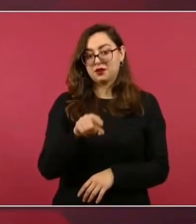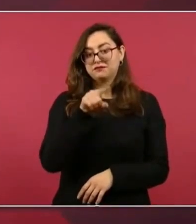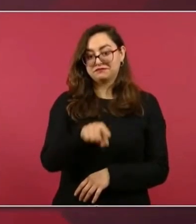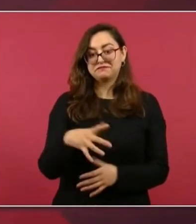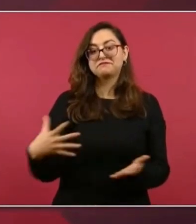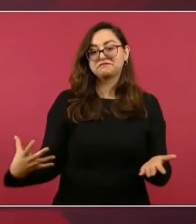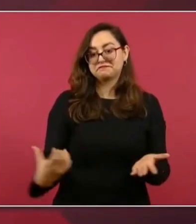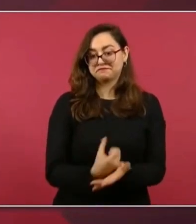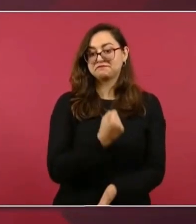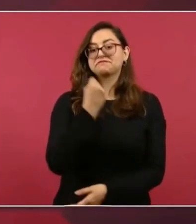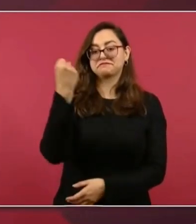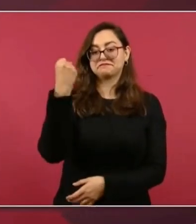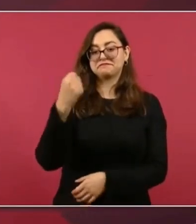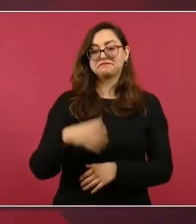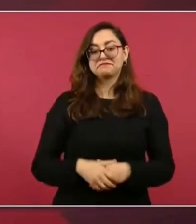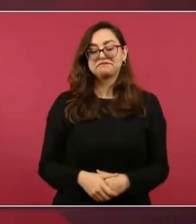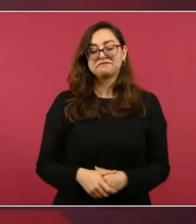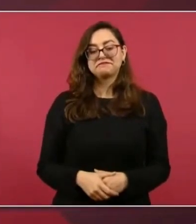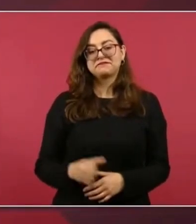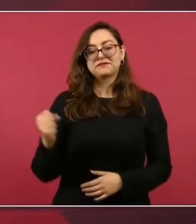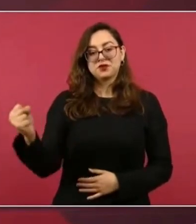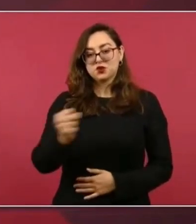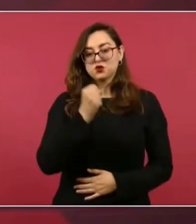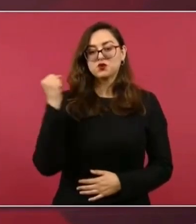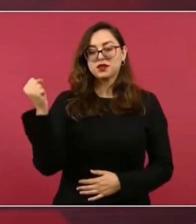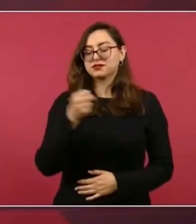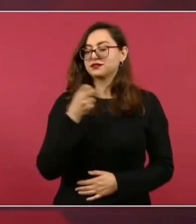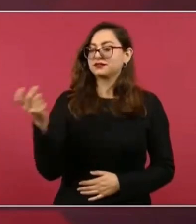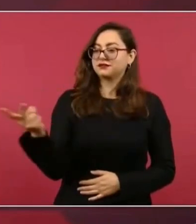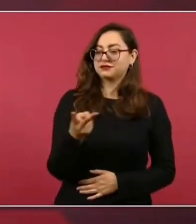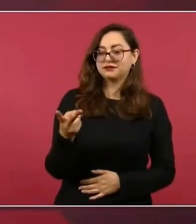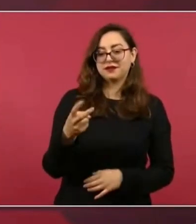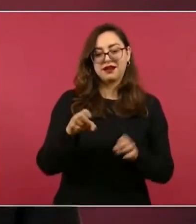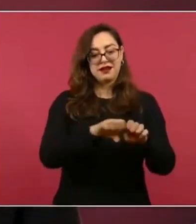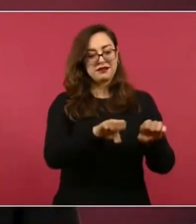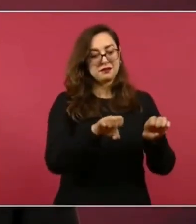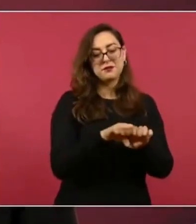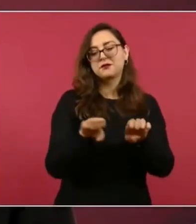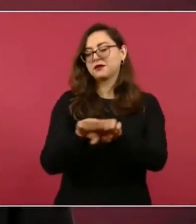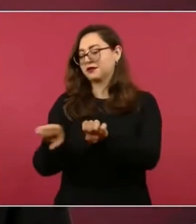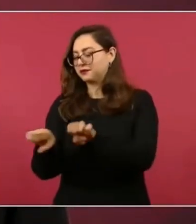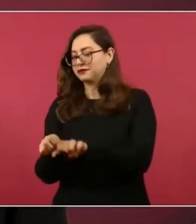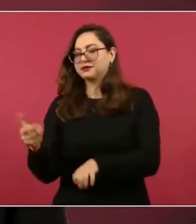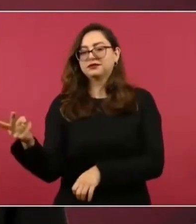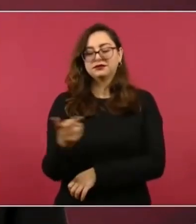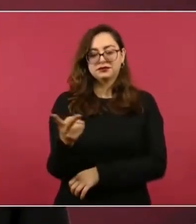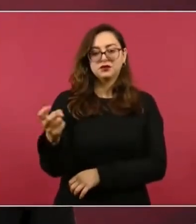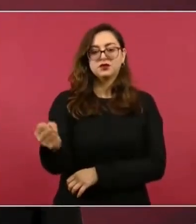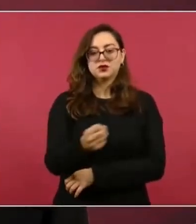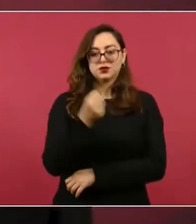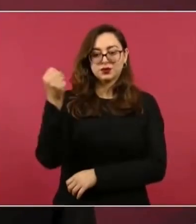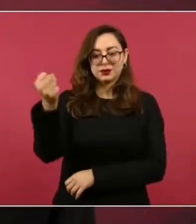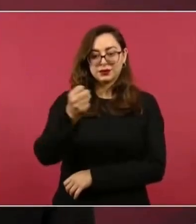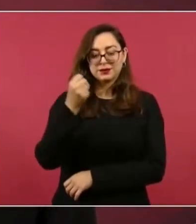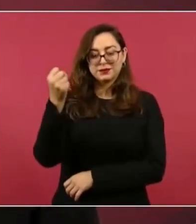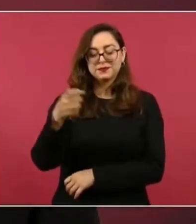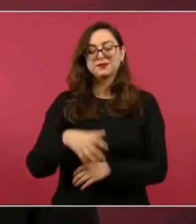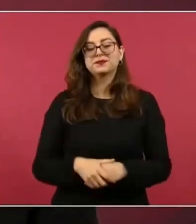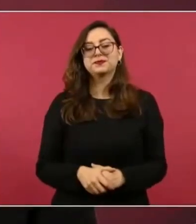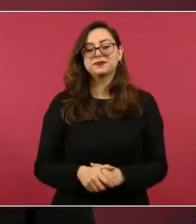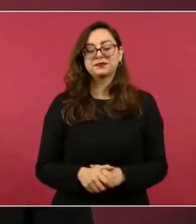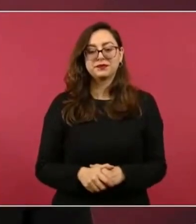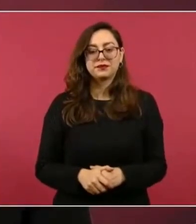béisbol. Le deseo lo mejor a los dos equipos y que les vaya muy bien,